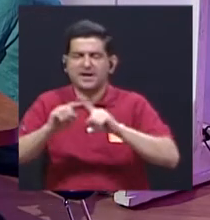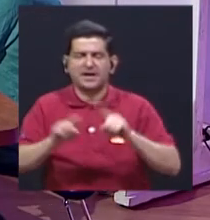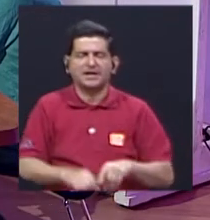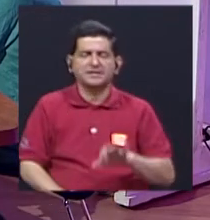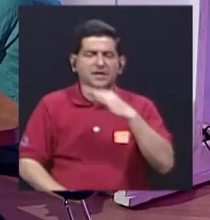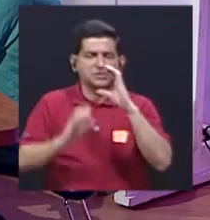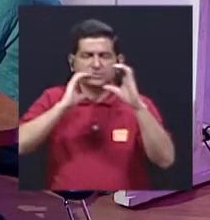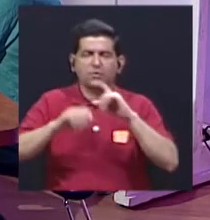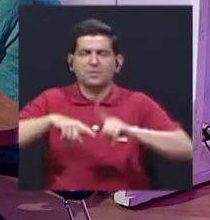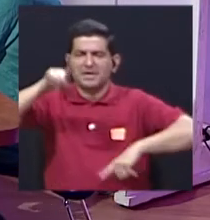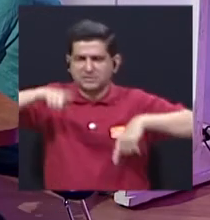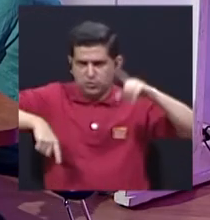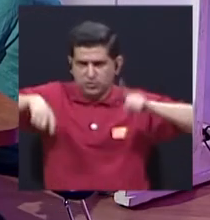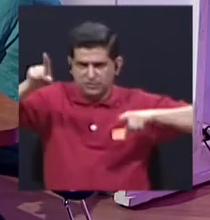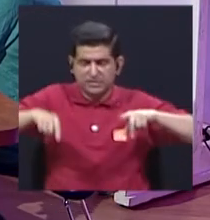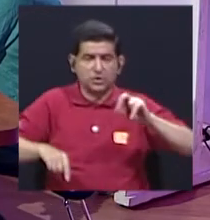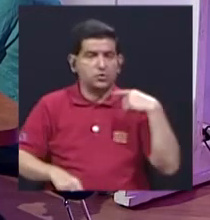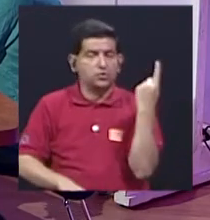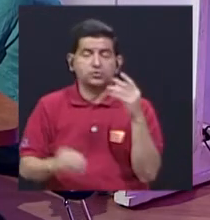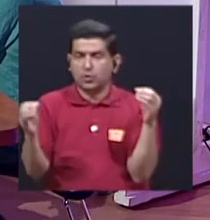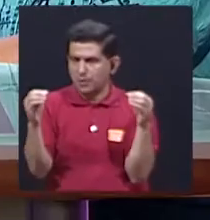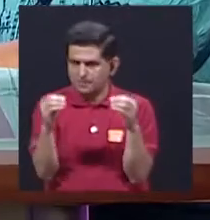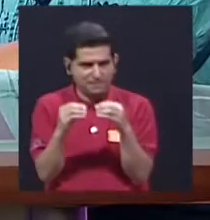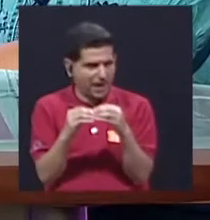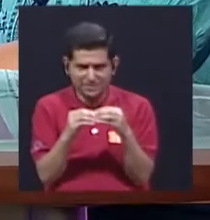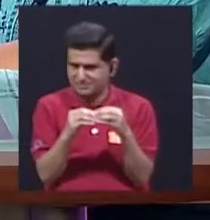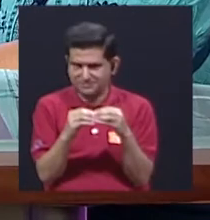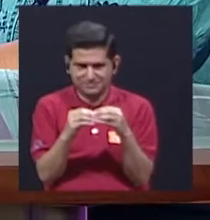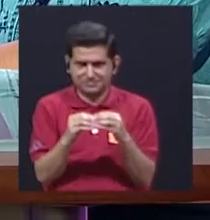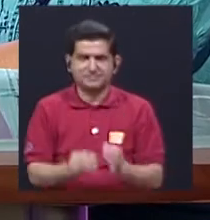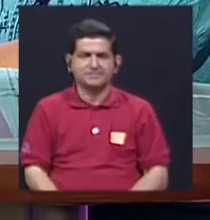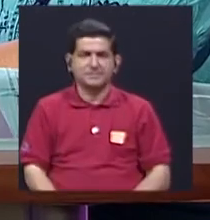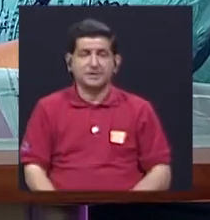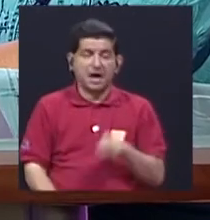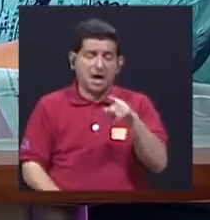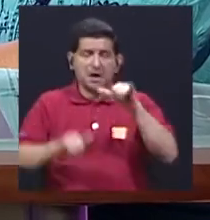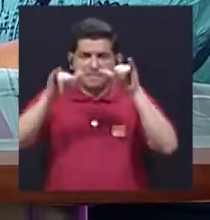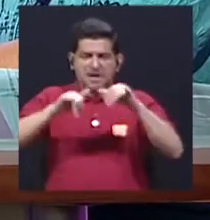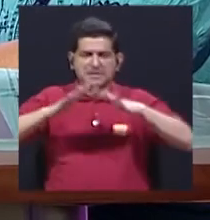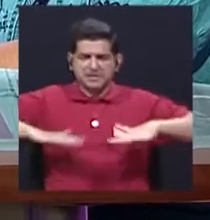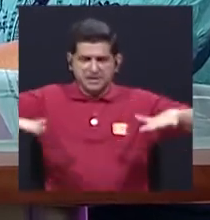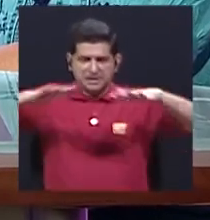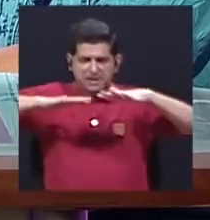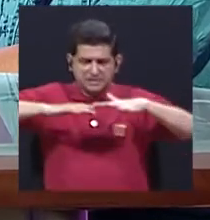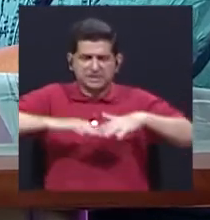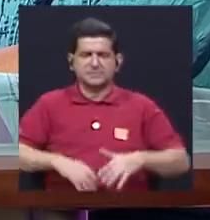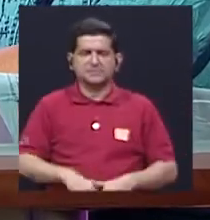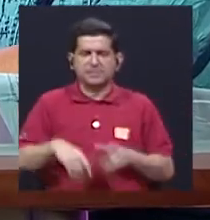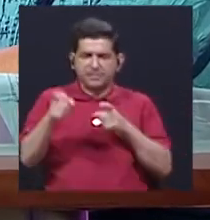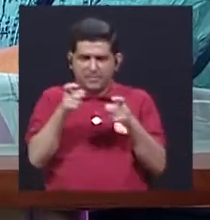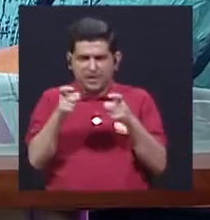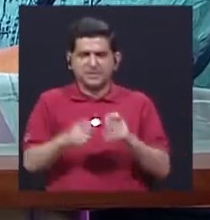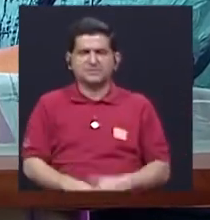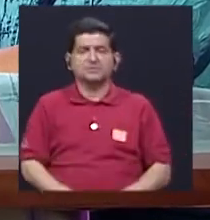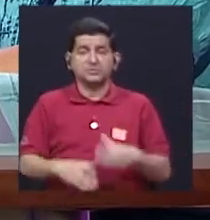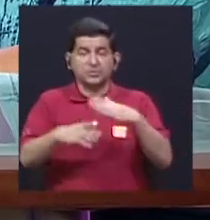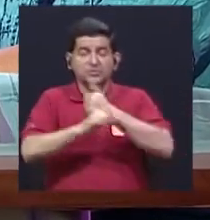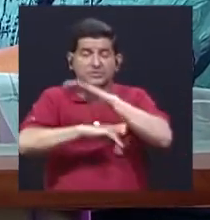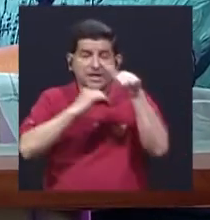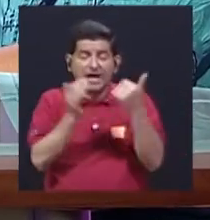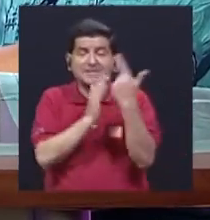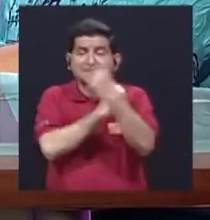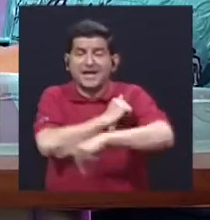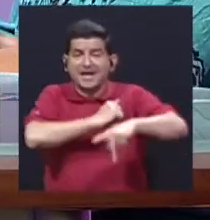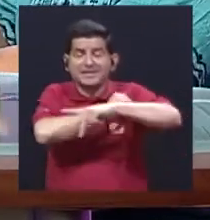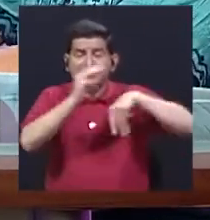diversos y no solo deben haber más medios, mediante la reserva del espectro radioeléctrico que es como se hace en todos